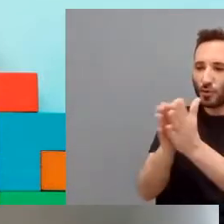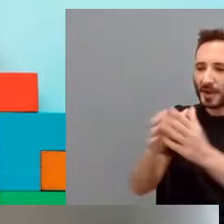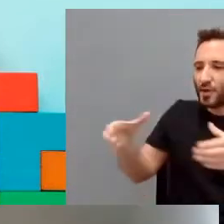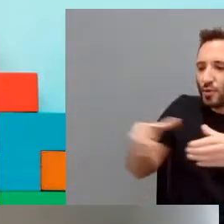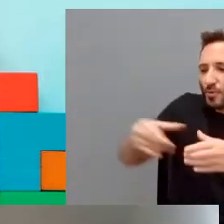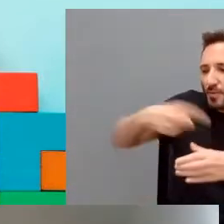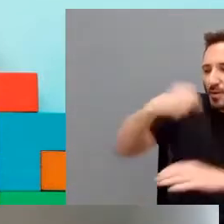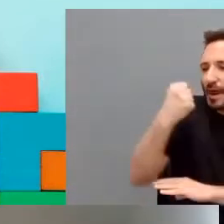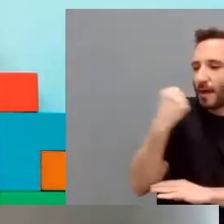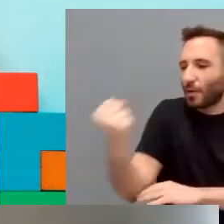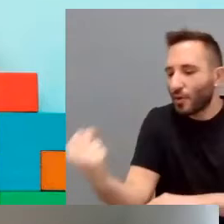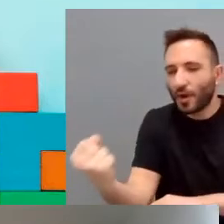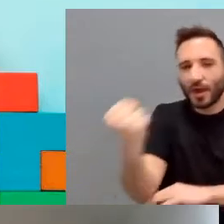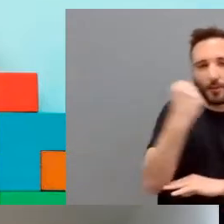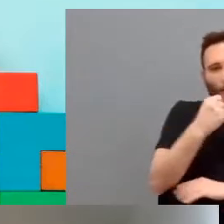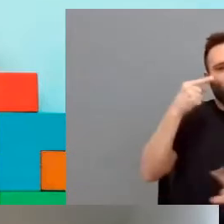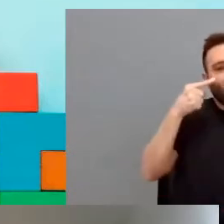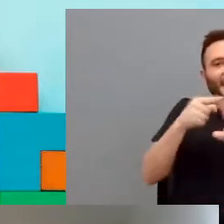tu grupo a la hora de aprender.